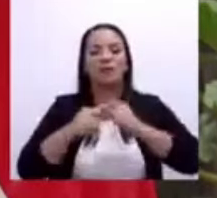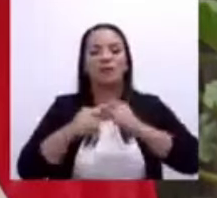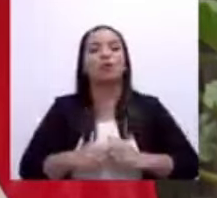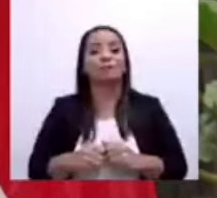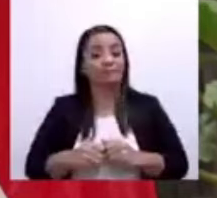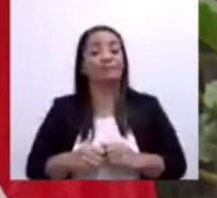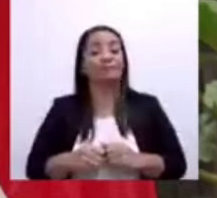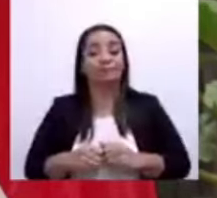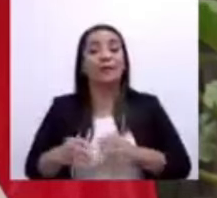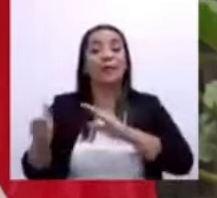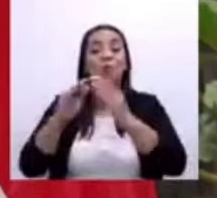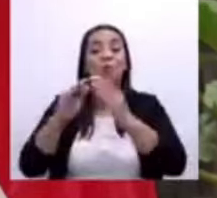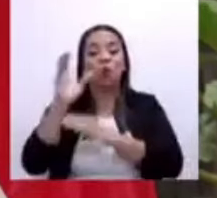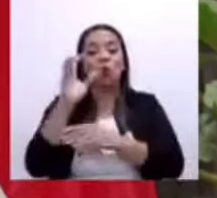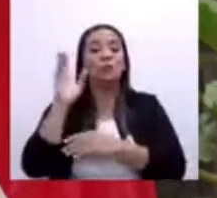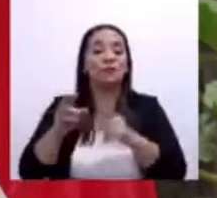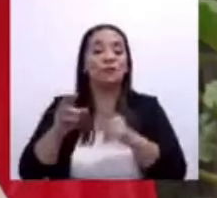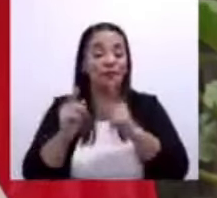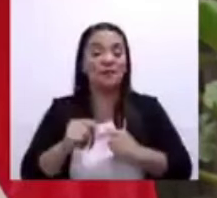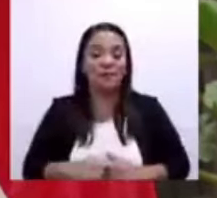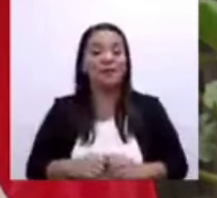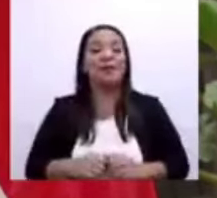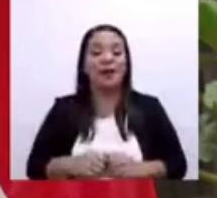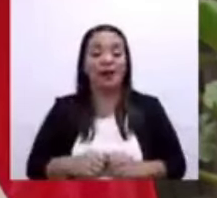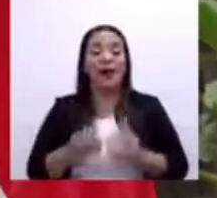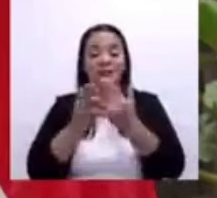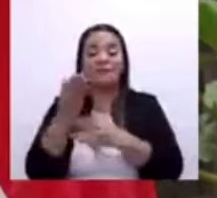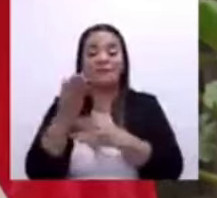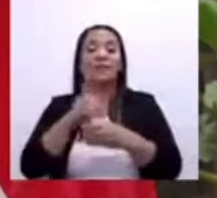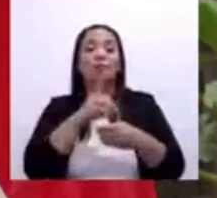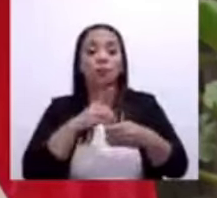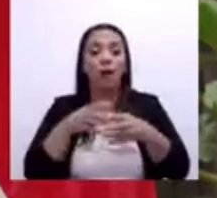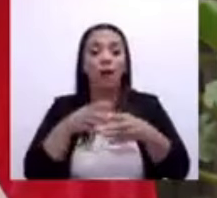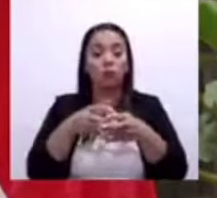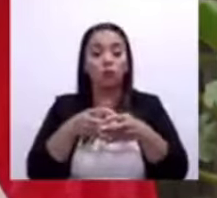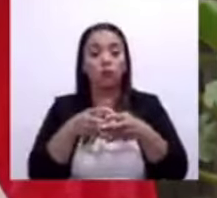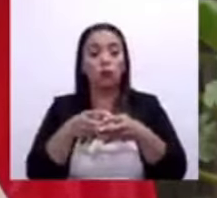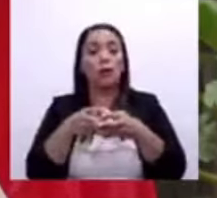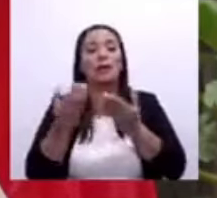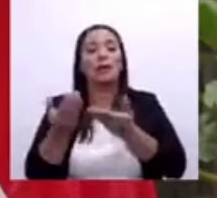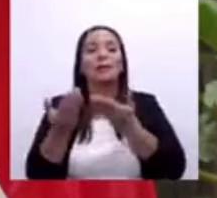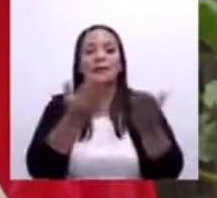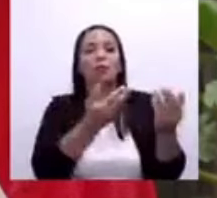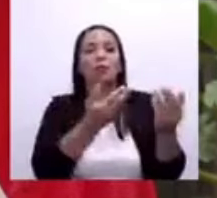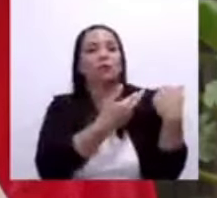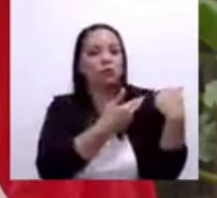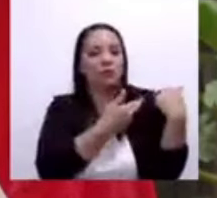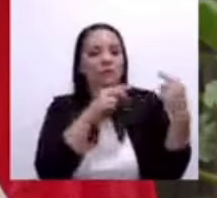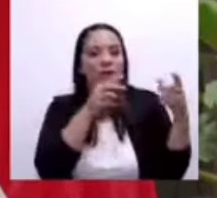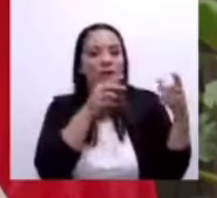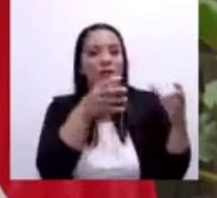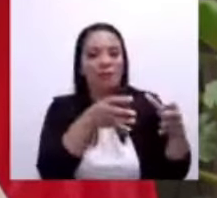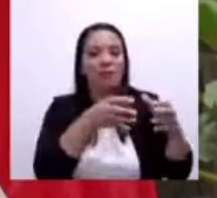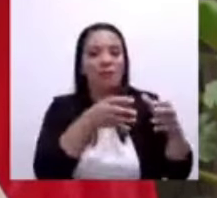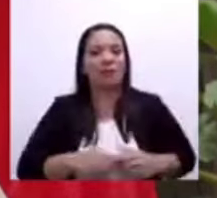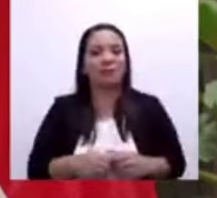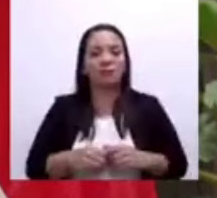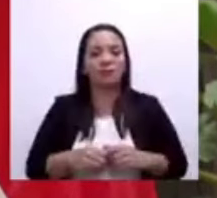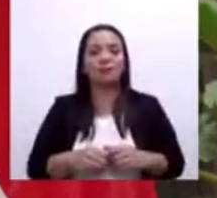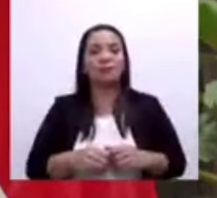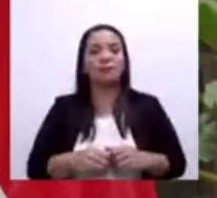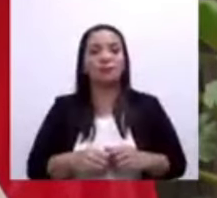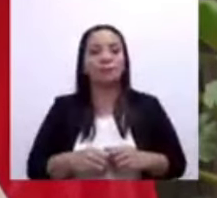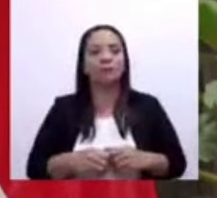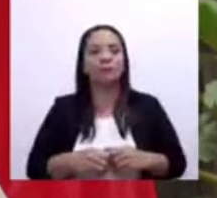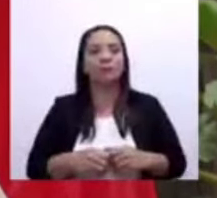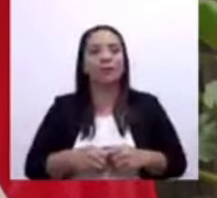de Costa Rica, a través de los diputados, les ha dado la responsabilidad de agarrar